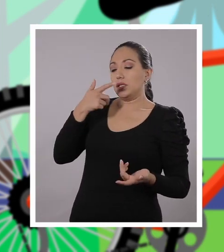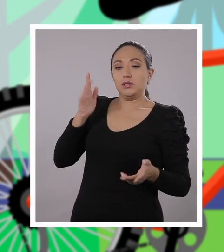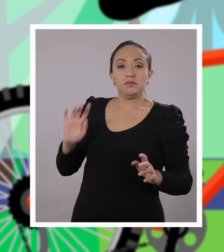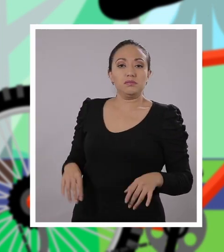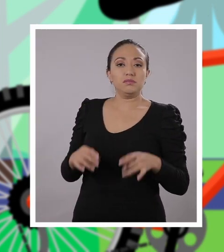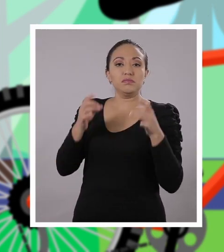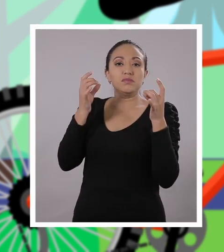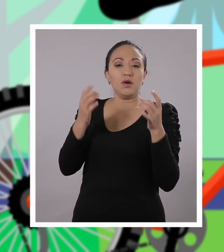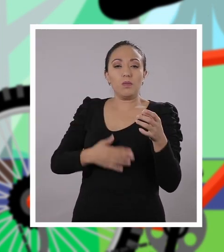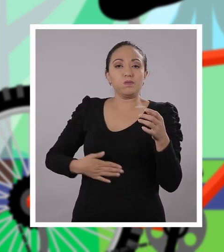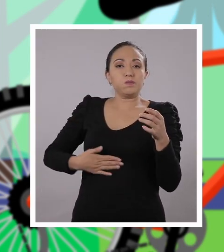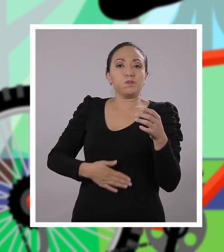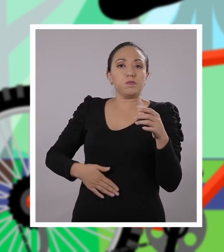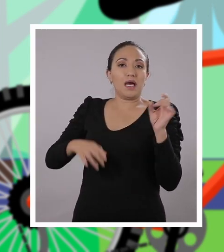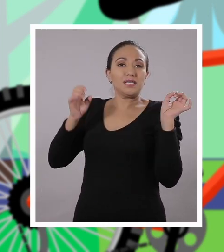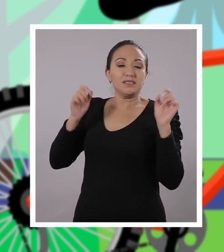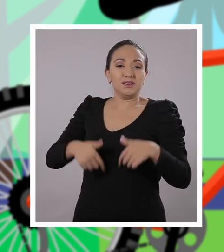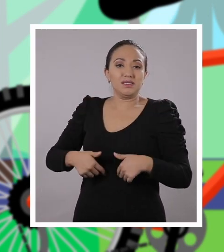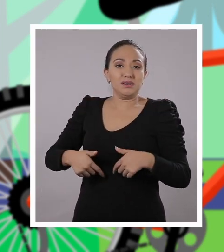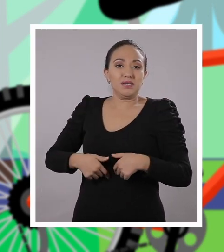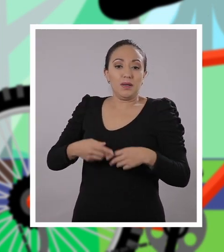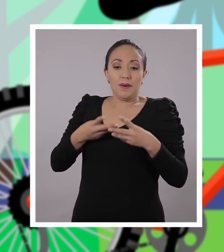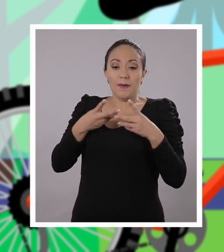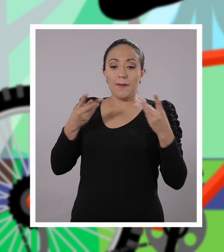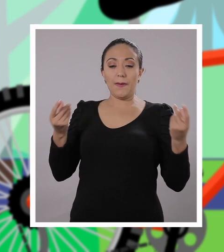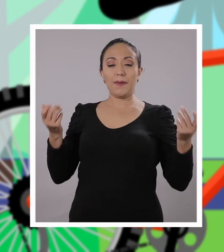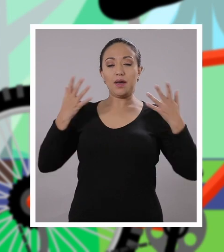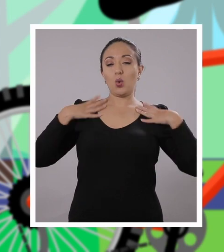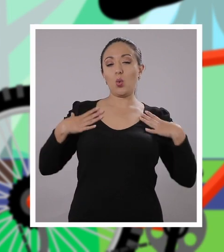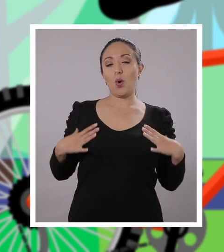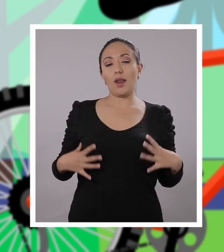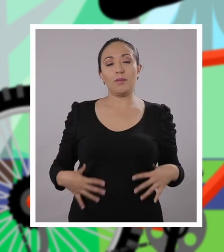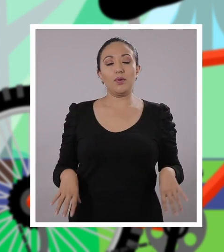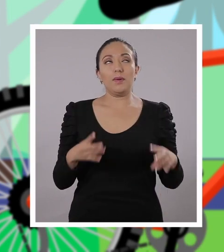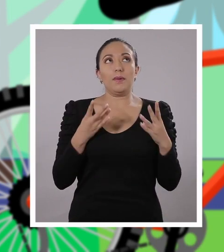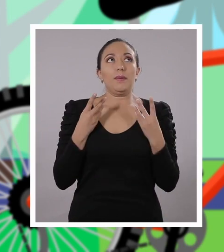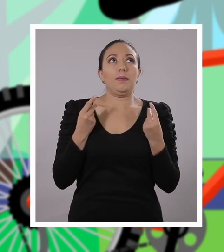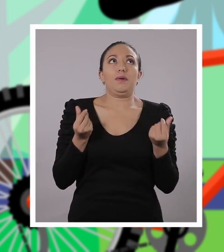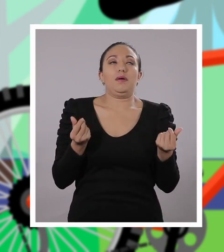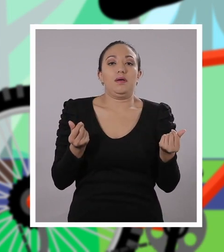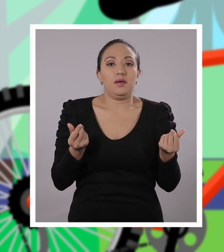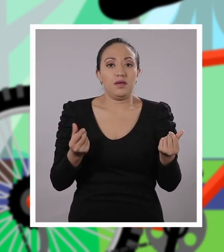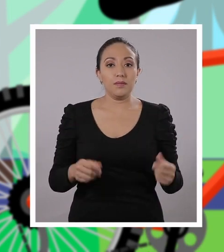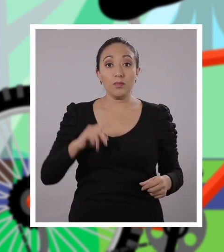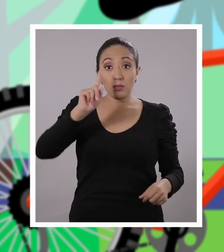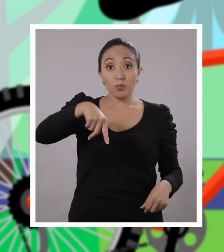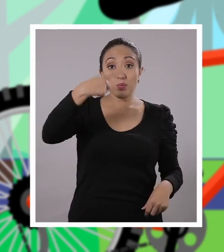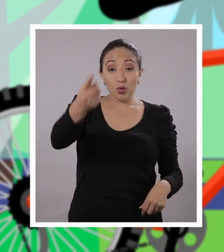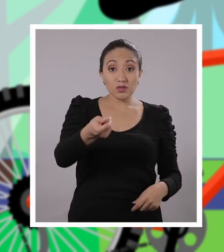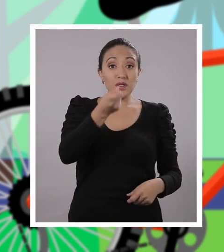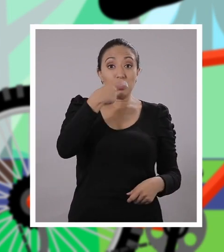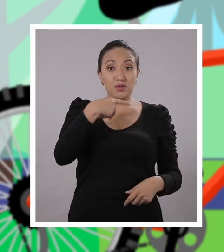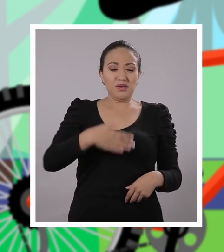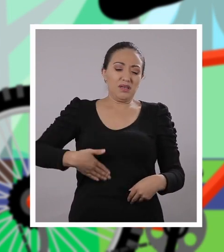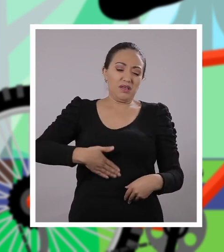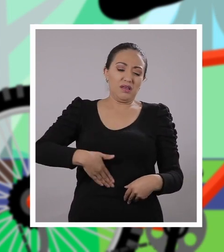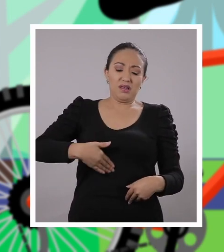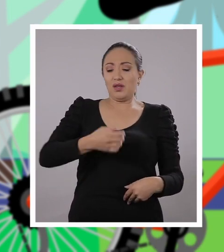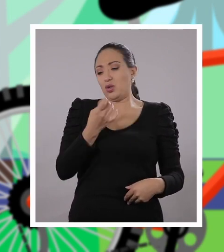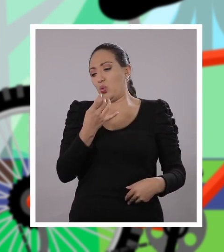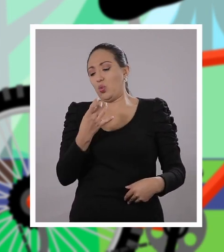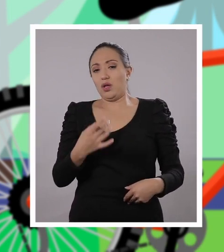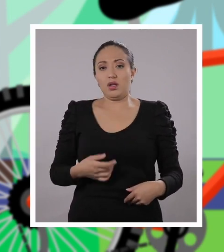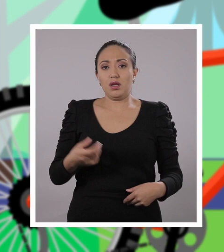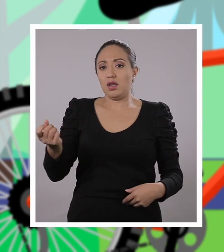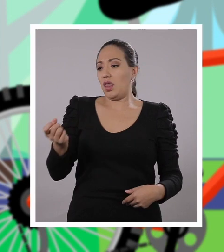una pastilla que era para el estómago, pero alivió también tu dolor muscular, se me ocurre. Y la próxima vez que tú te la tomes porque